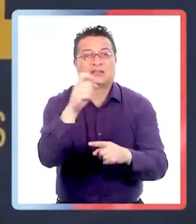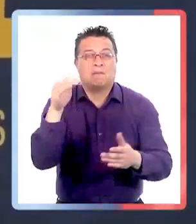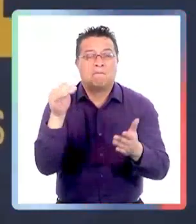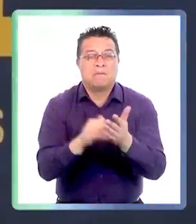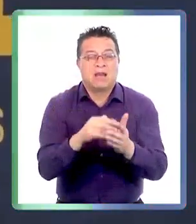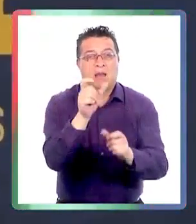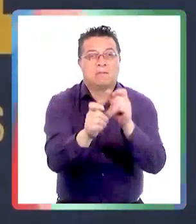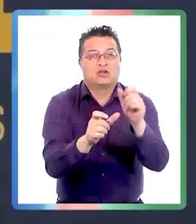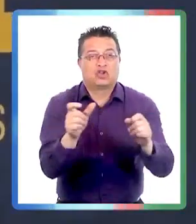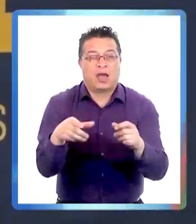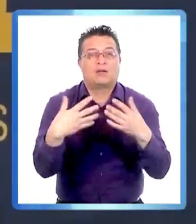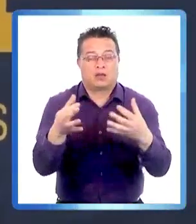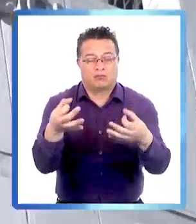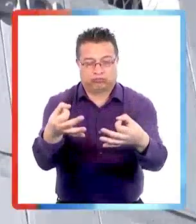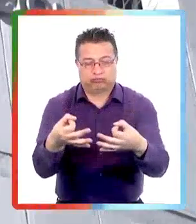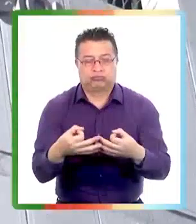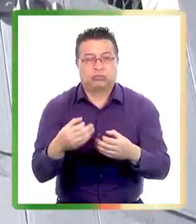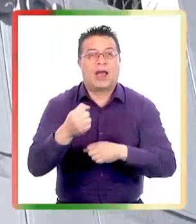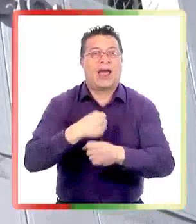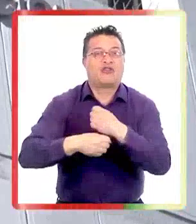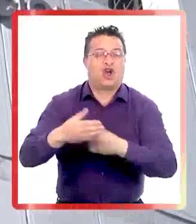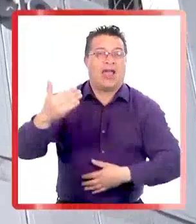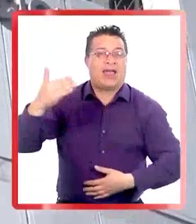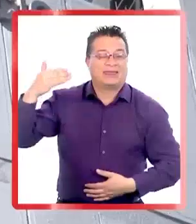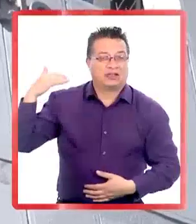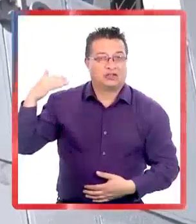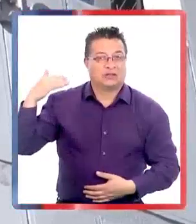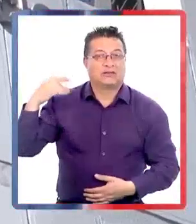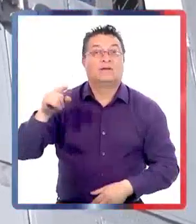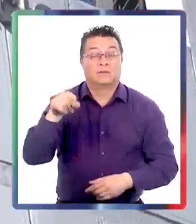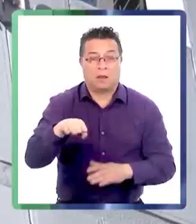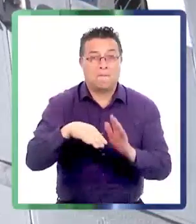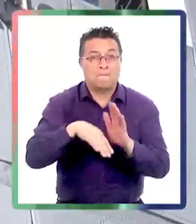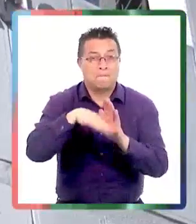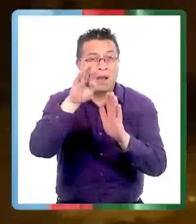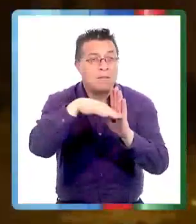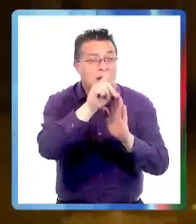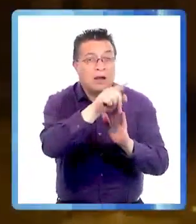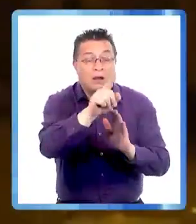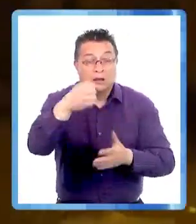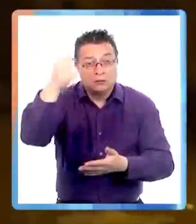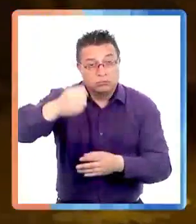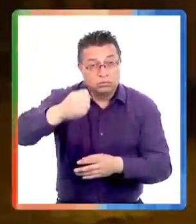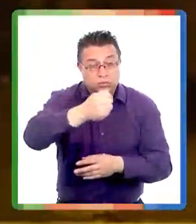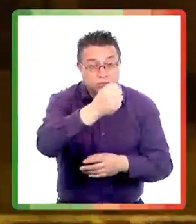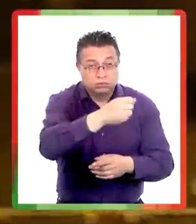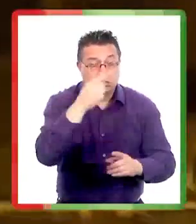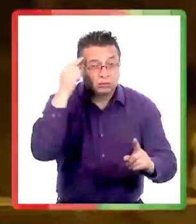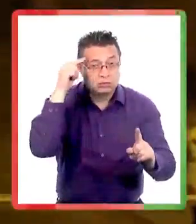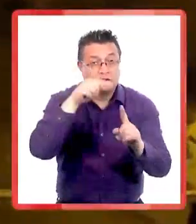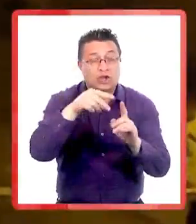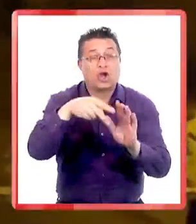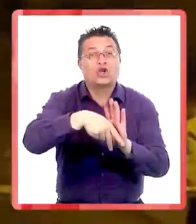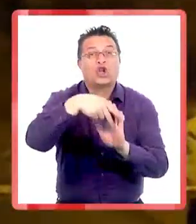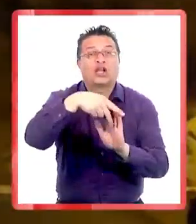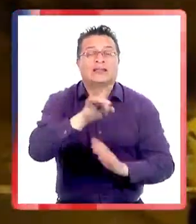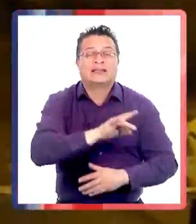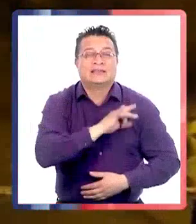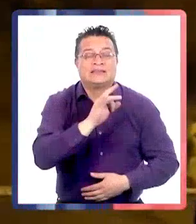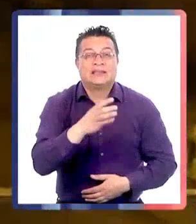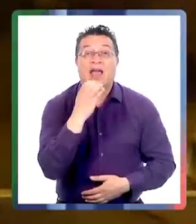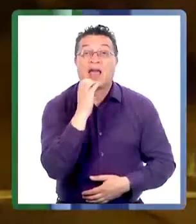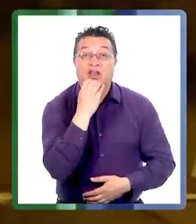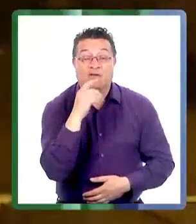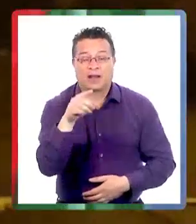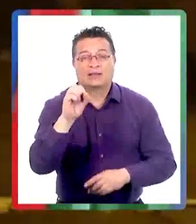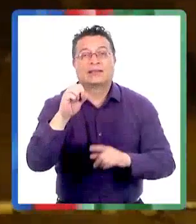homicidios por cada 100.000 habitantes, muy por sobre las cifras entregadas en años anteriores. Destaca que las tasas más altas de homicidios se concentran